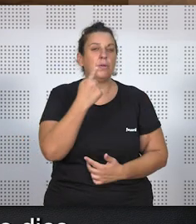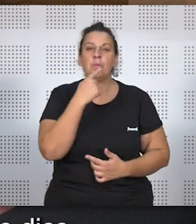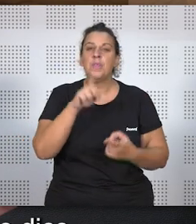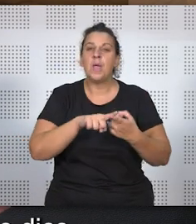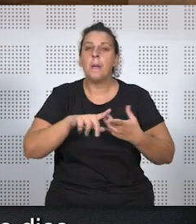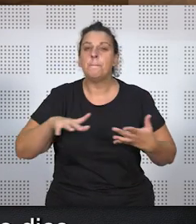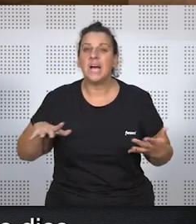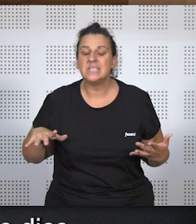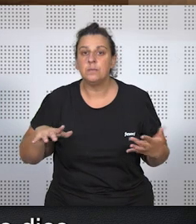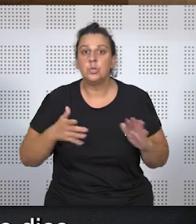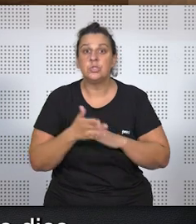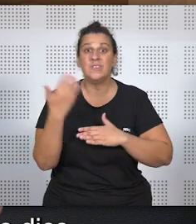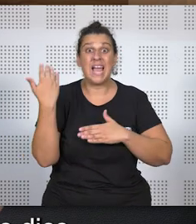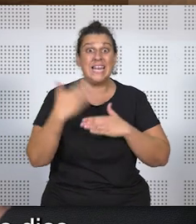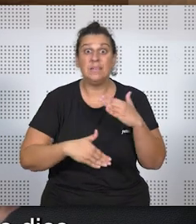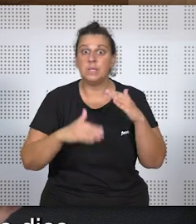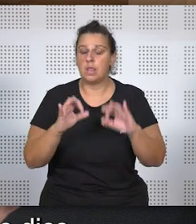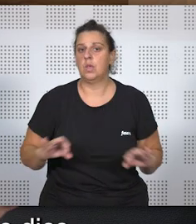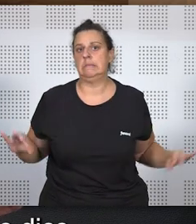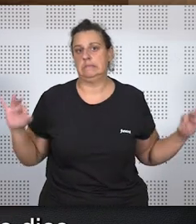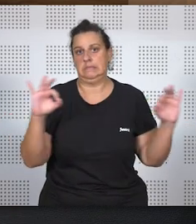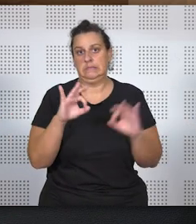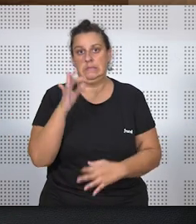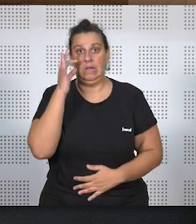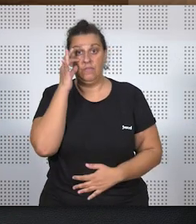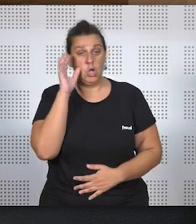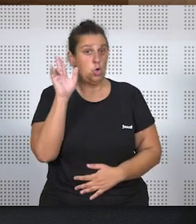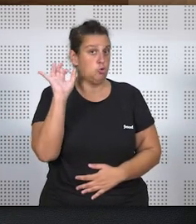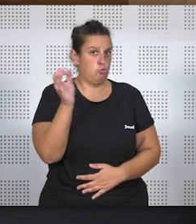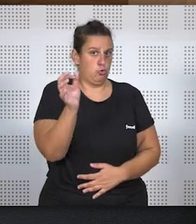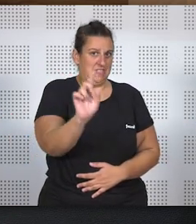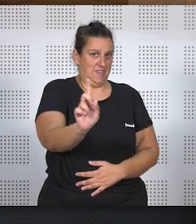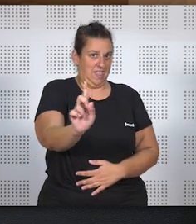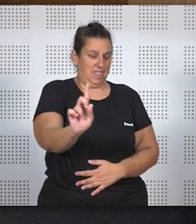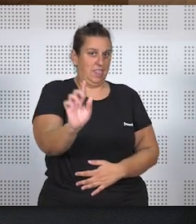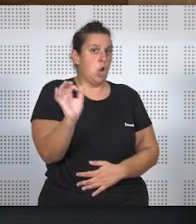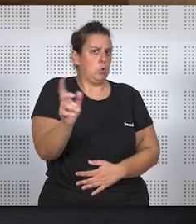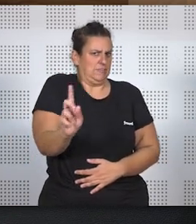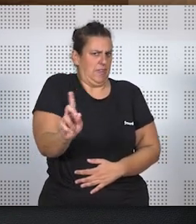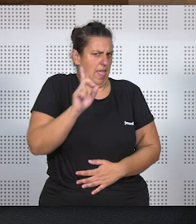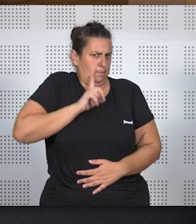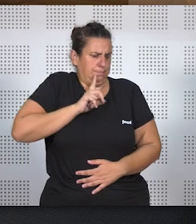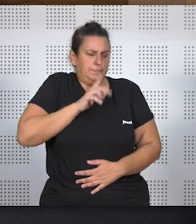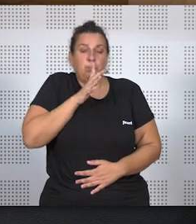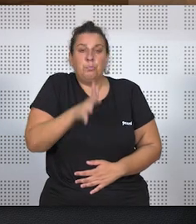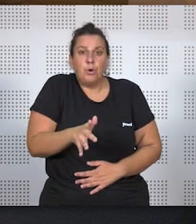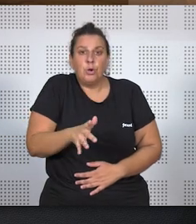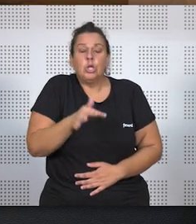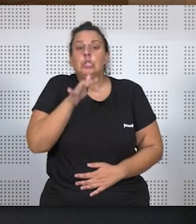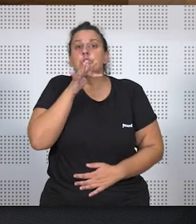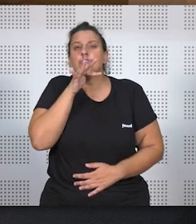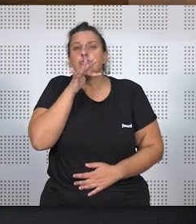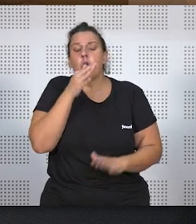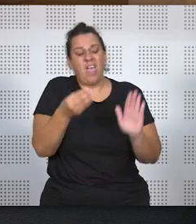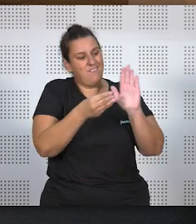porque dice que el matrimonio no puede significar limitación ninguna, que en realidad no es verdad, y no es verdad porque todavía